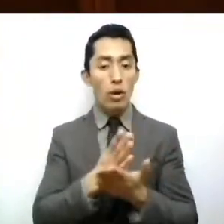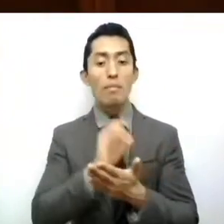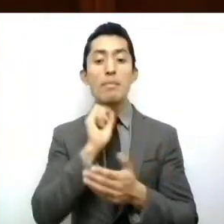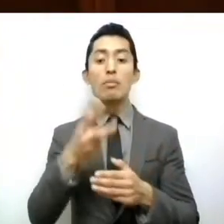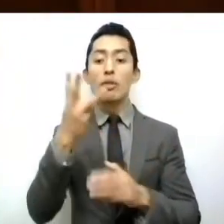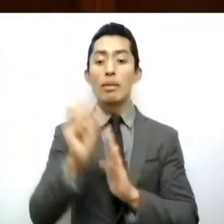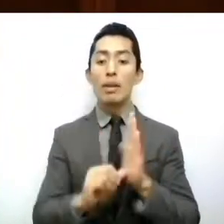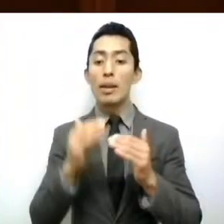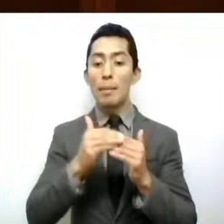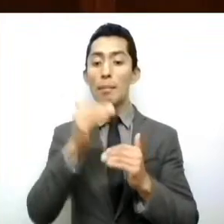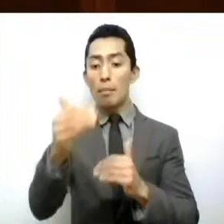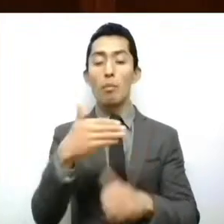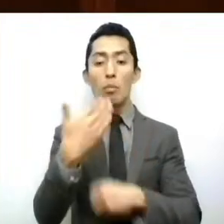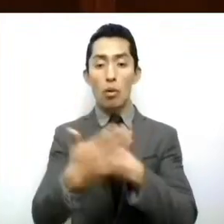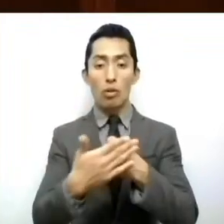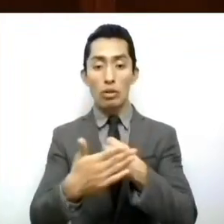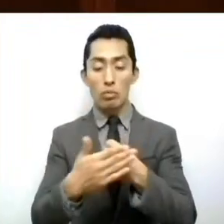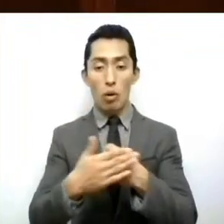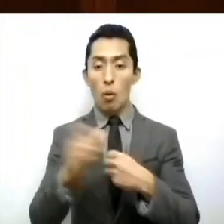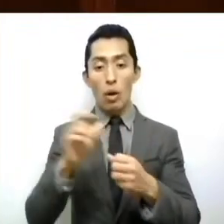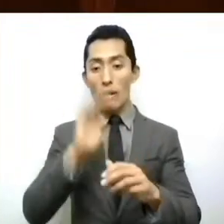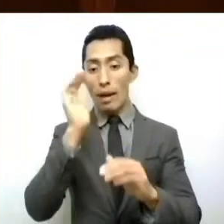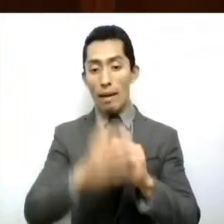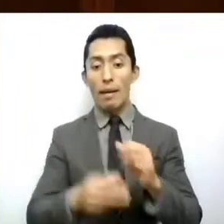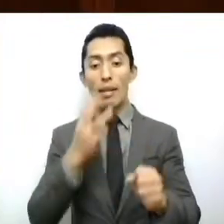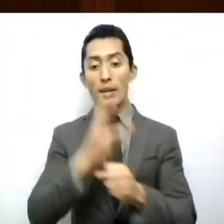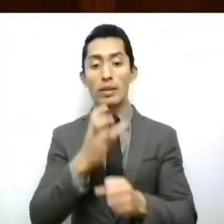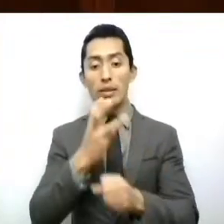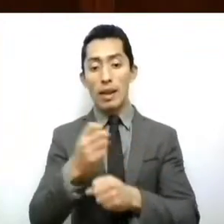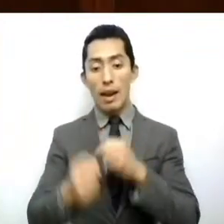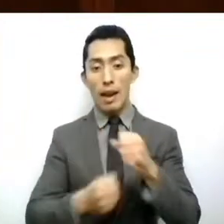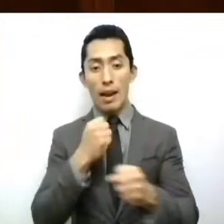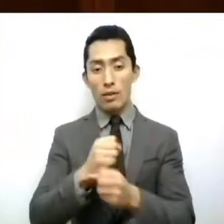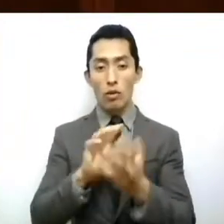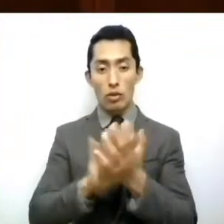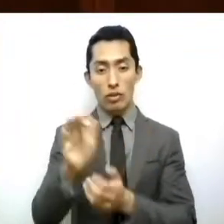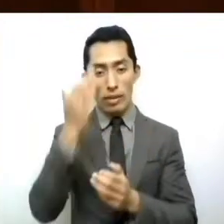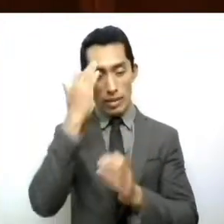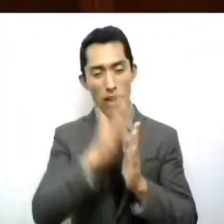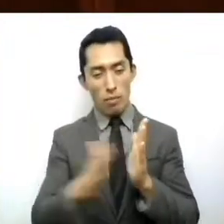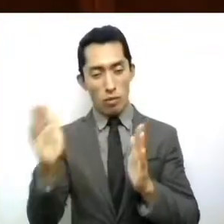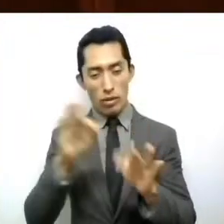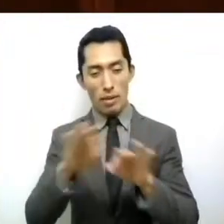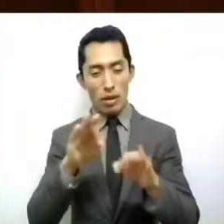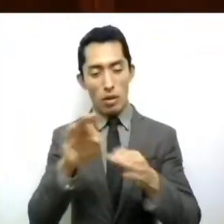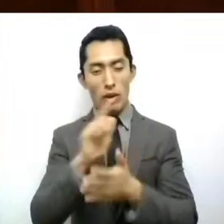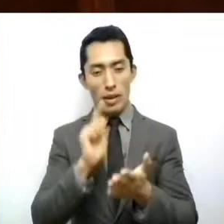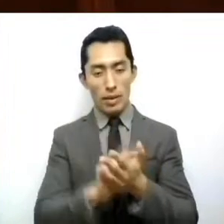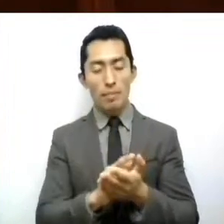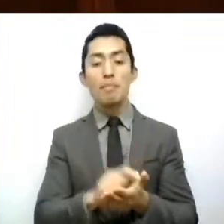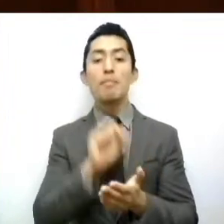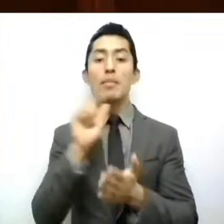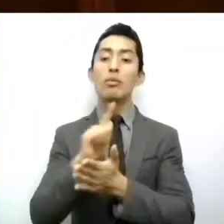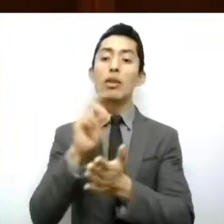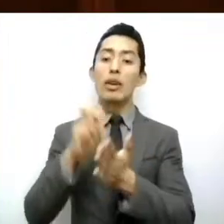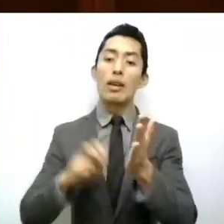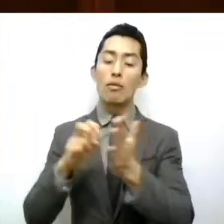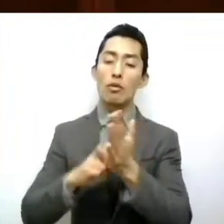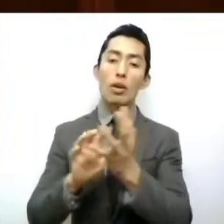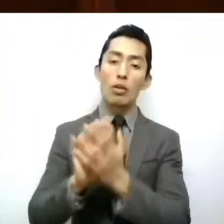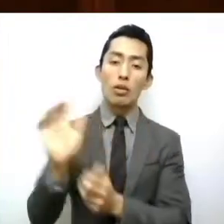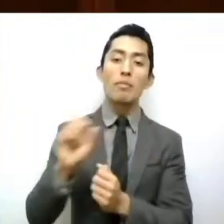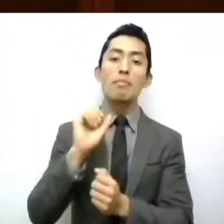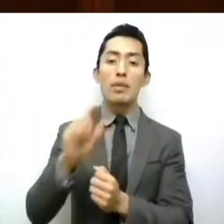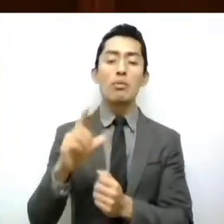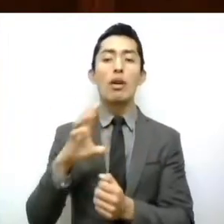meses posteriores a la conclusión del tercer año del periodo constitucional. De manera general, la reforma constitucional dio origen a